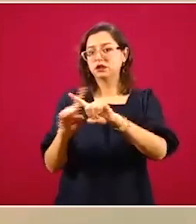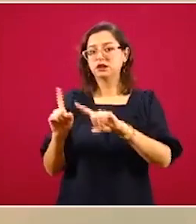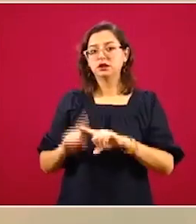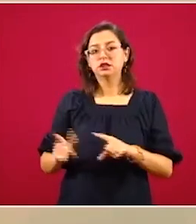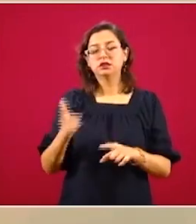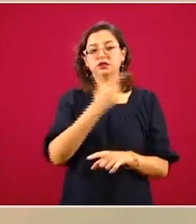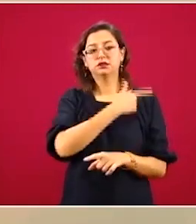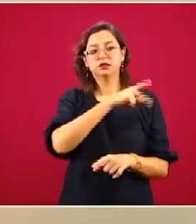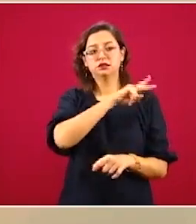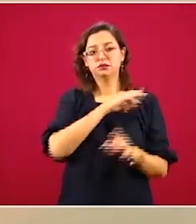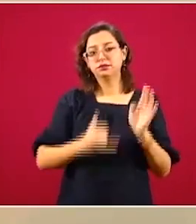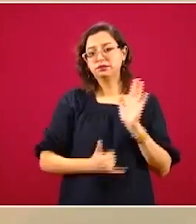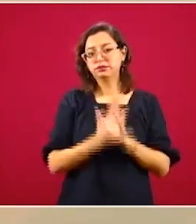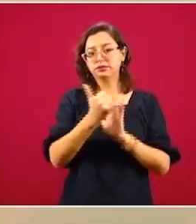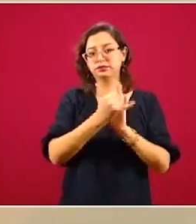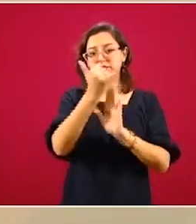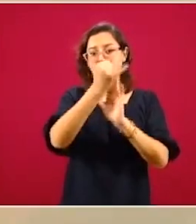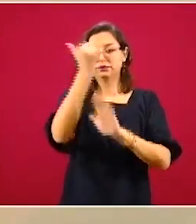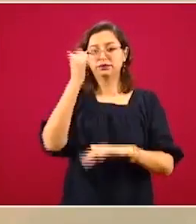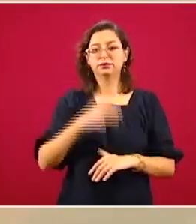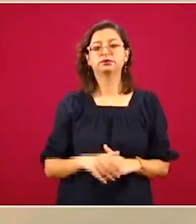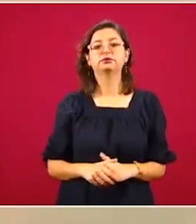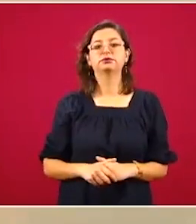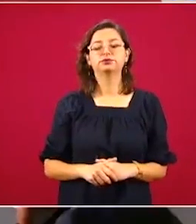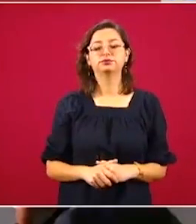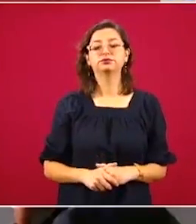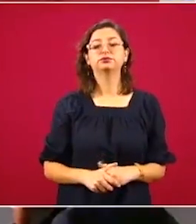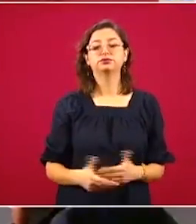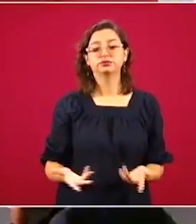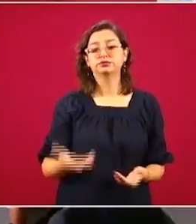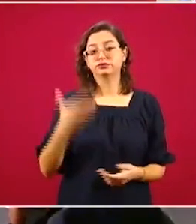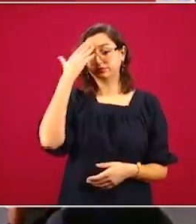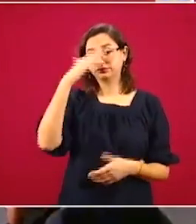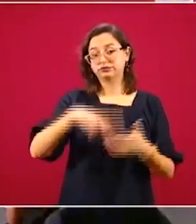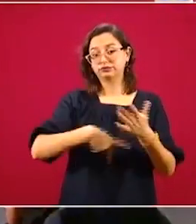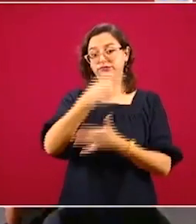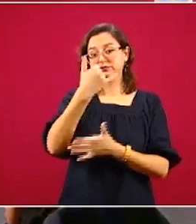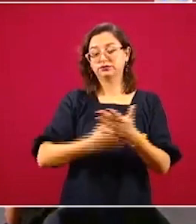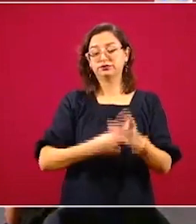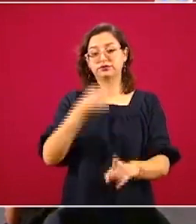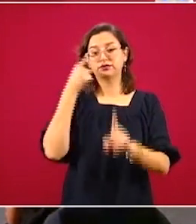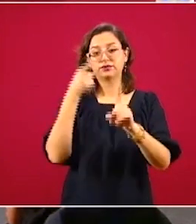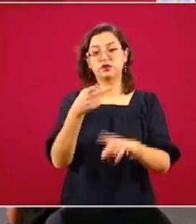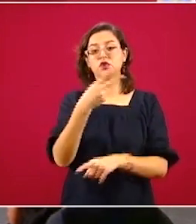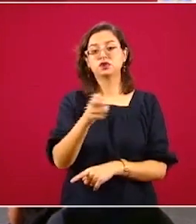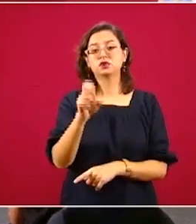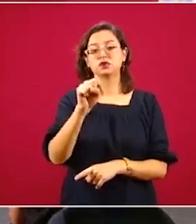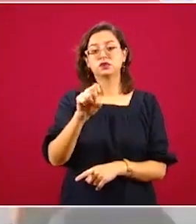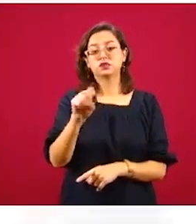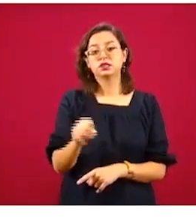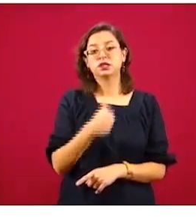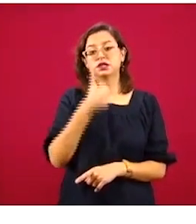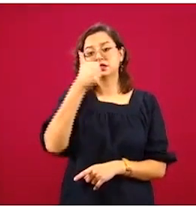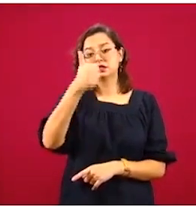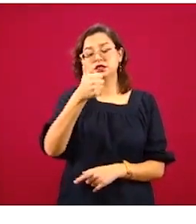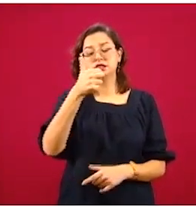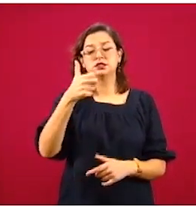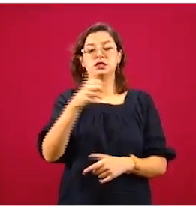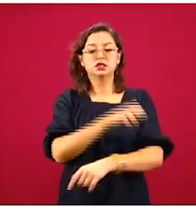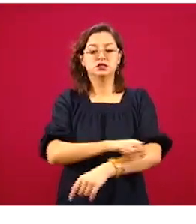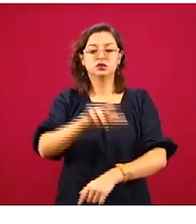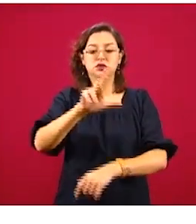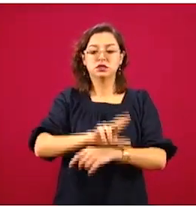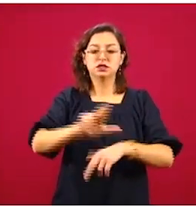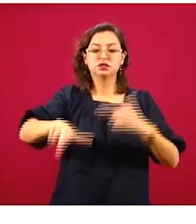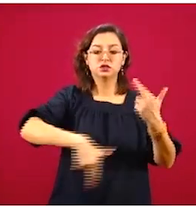Sabemos, pues bueno, el proyecto es tener 266 coordinaciones regionales en el próximo